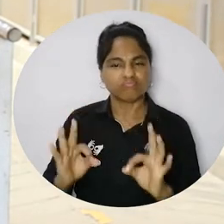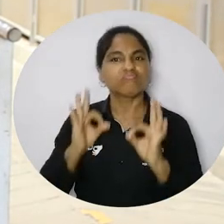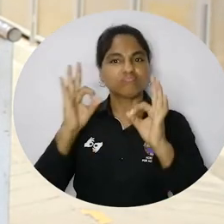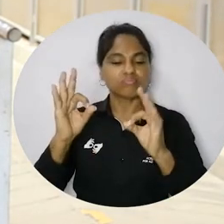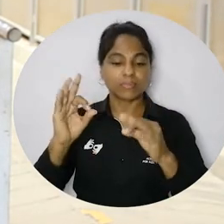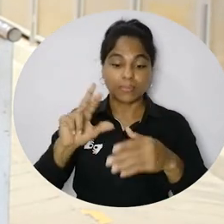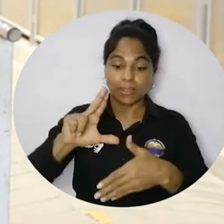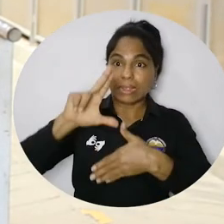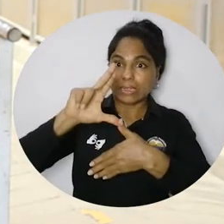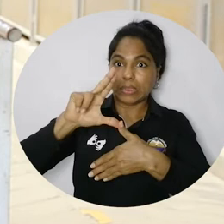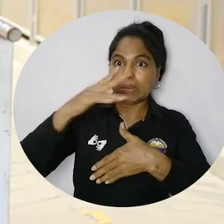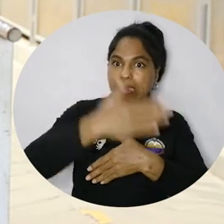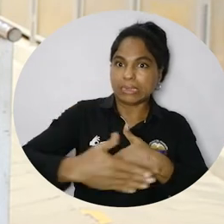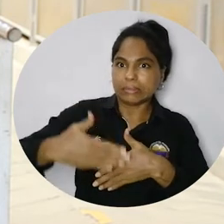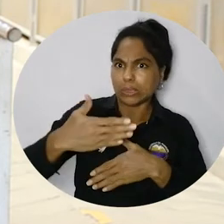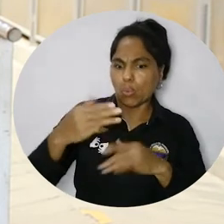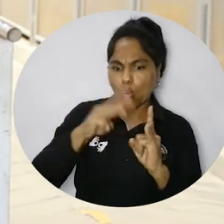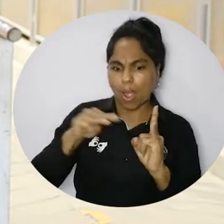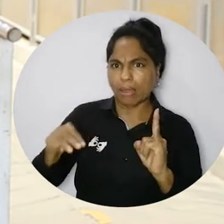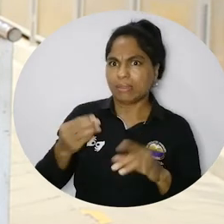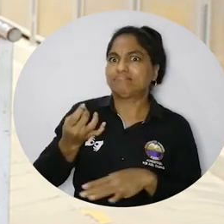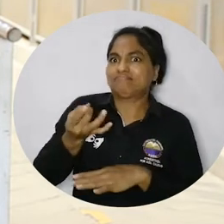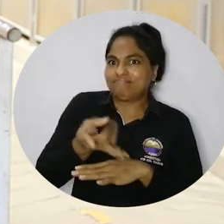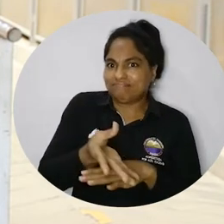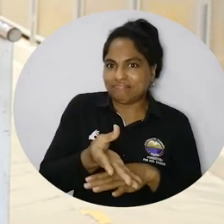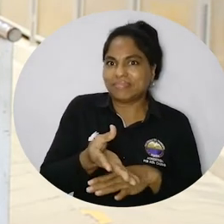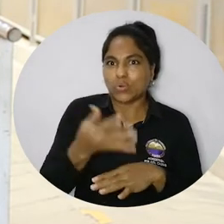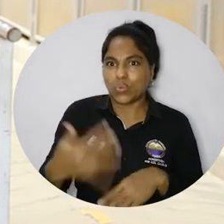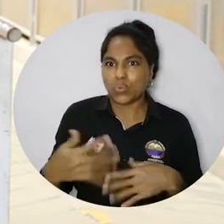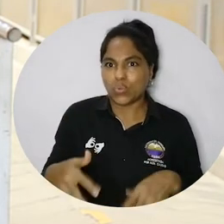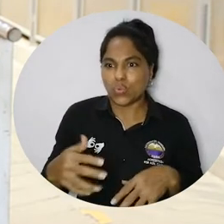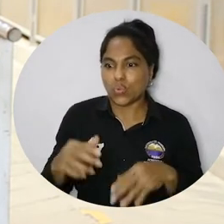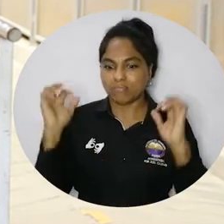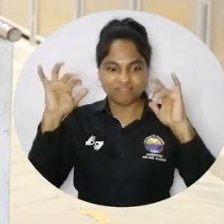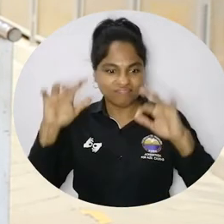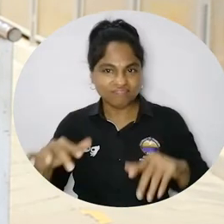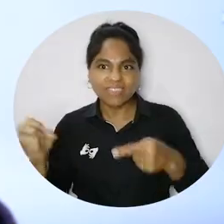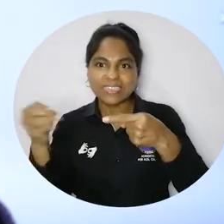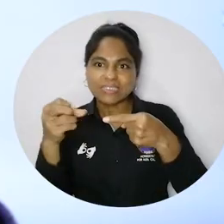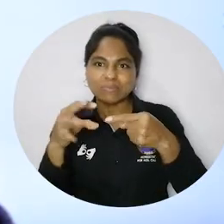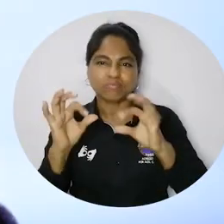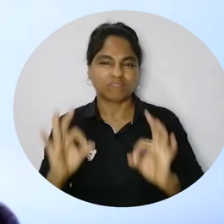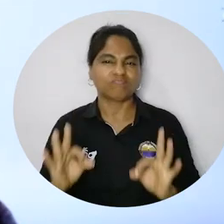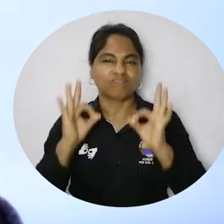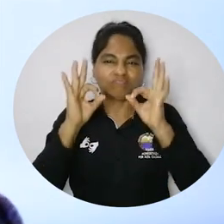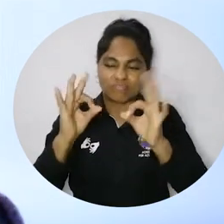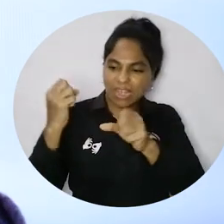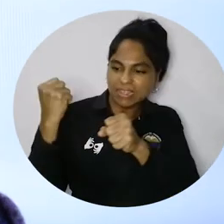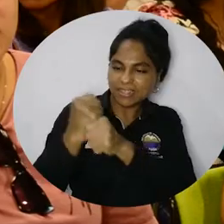latinoamericano. Se escucha más a nivel continental de la Universidad de Magdalena. El evento es de altísima calidad. Hay un trabajo